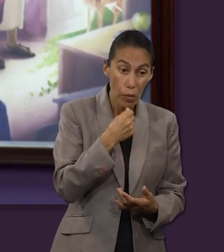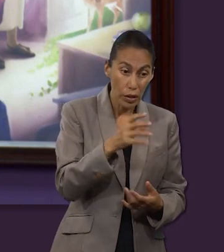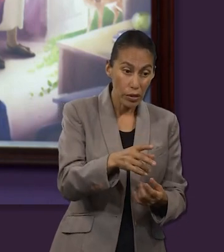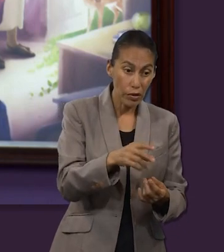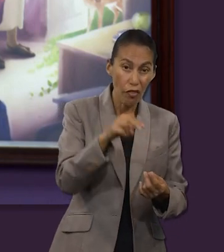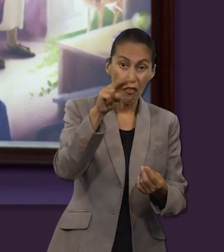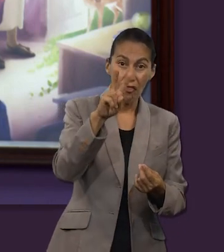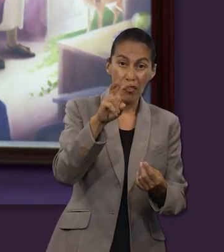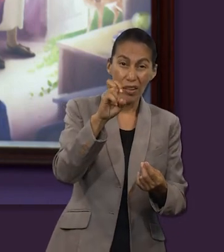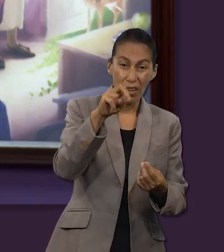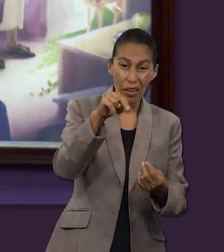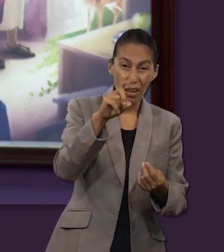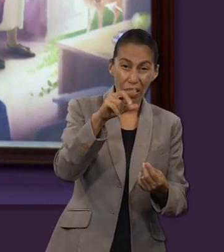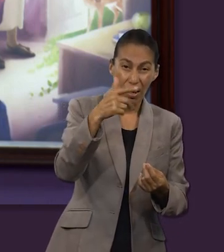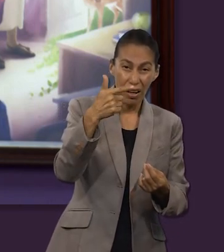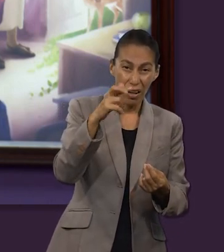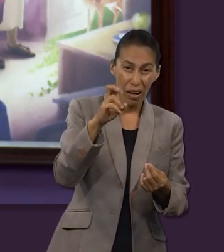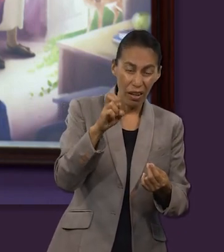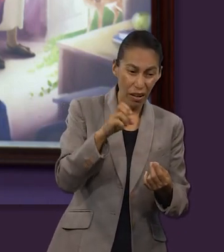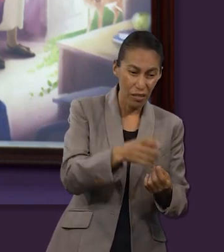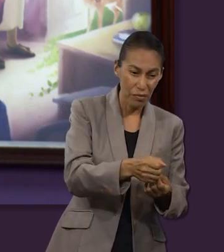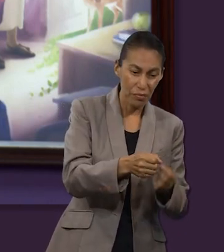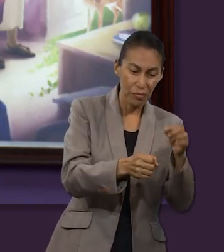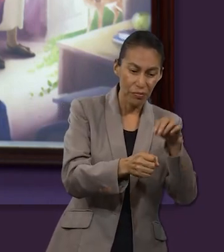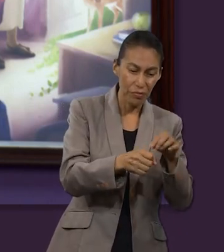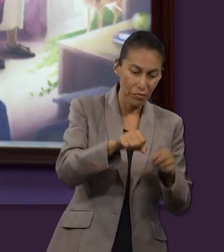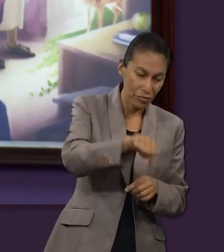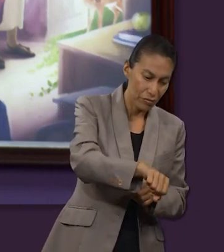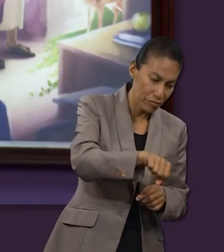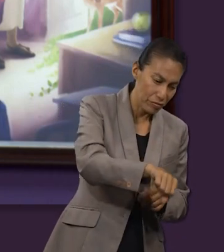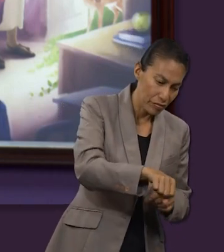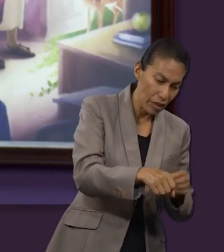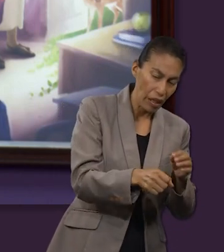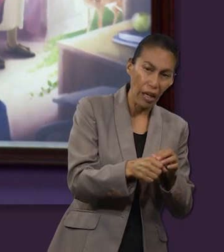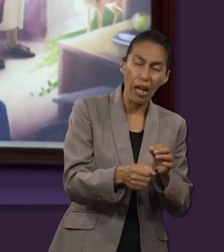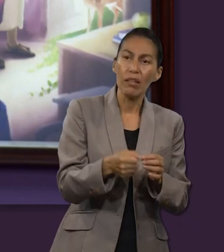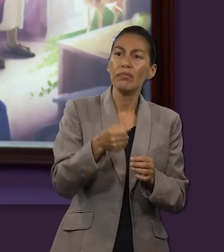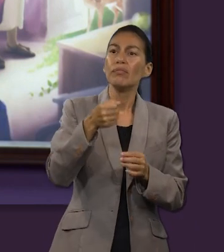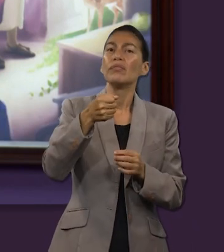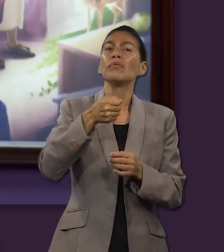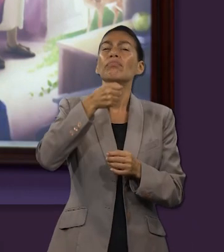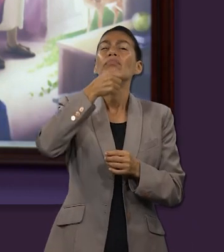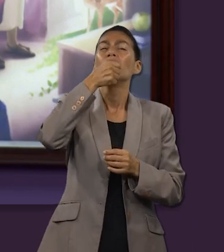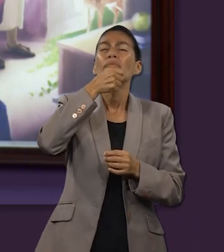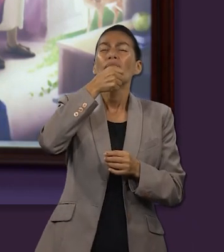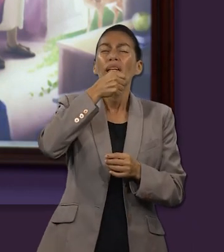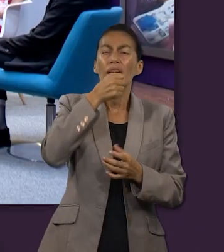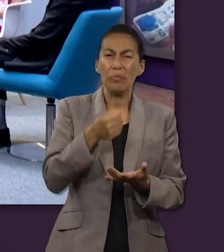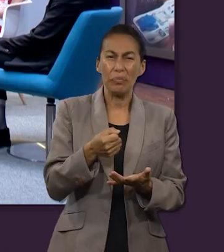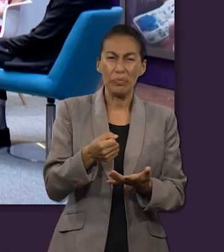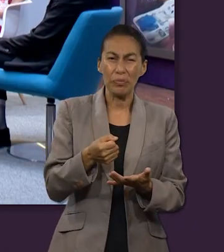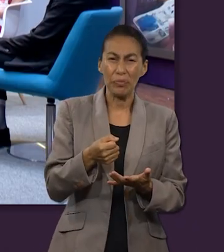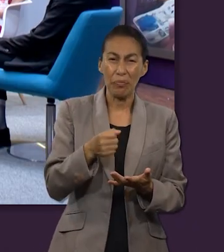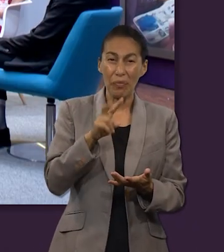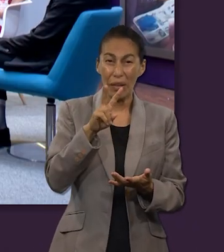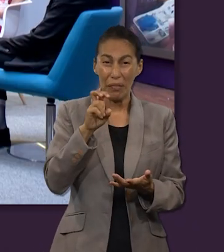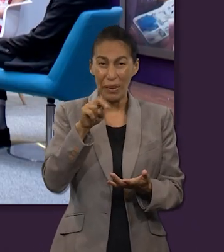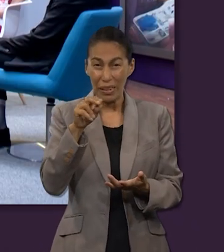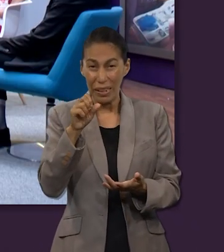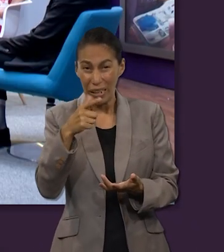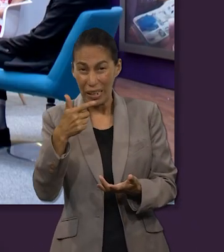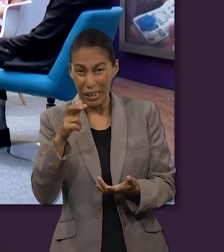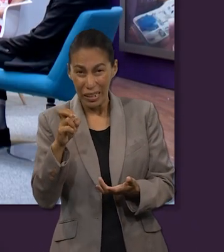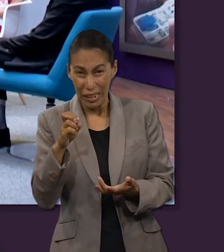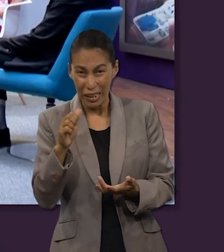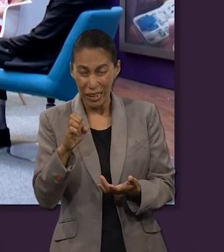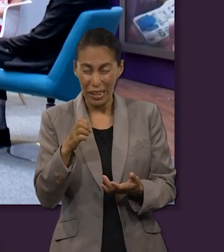una esponja en vinagre, la colocaron en un hisopo y se la acercaron a la boca. Cuánta dureza